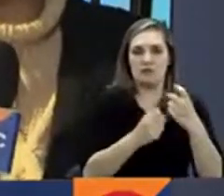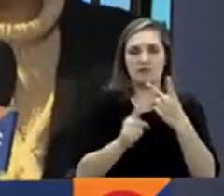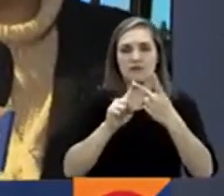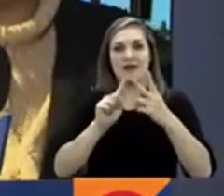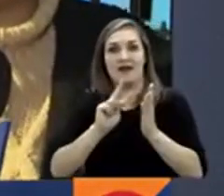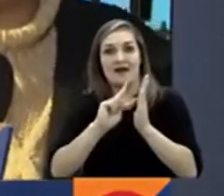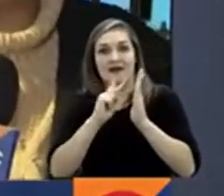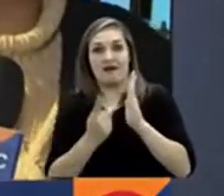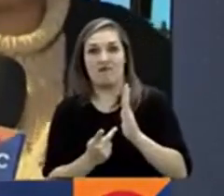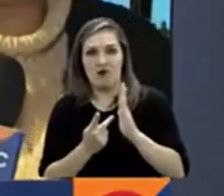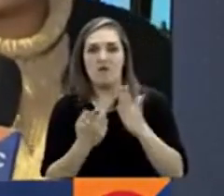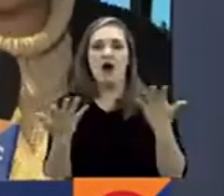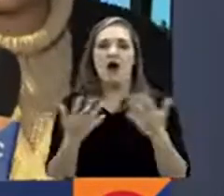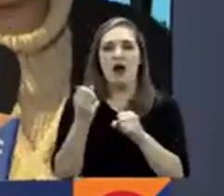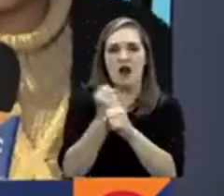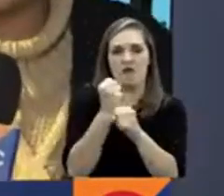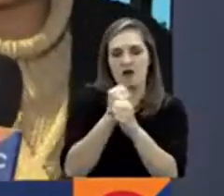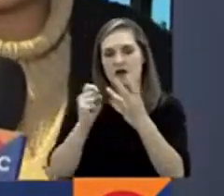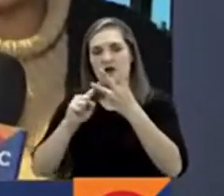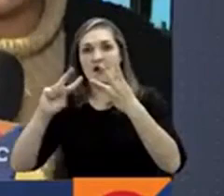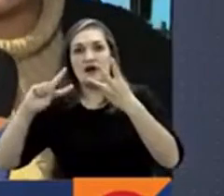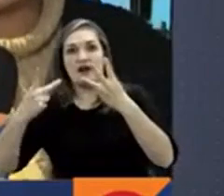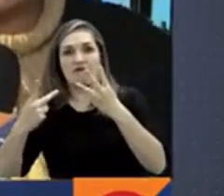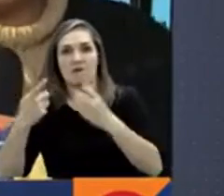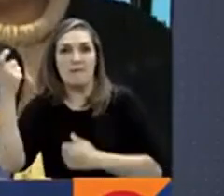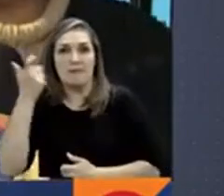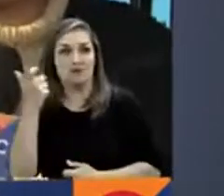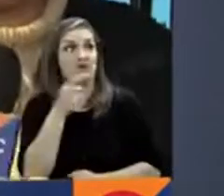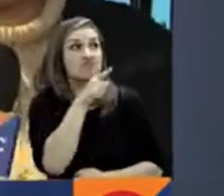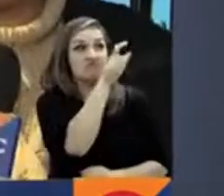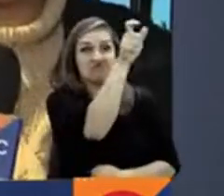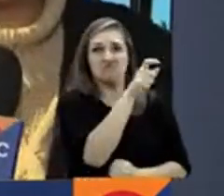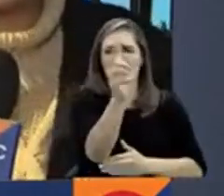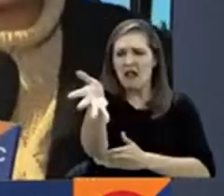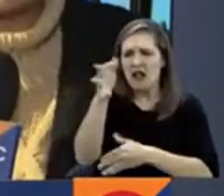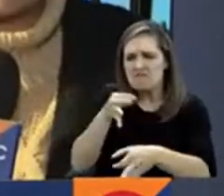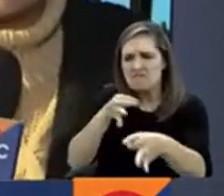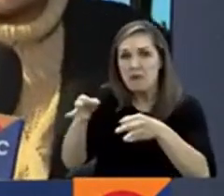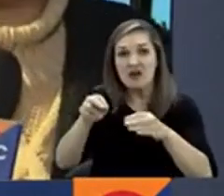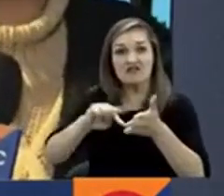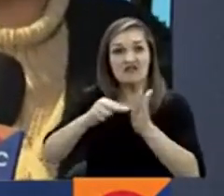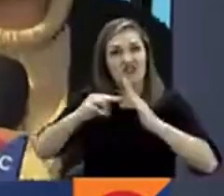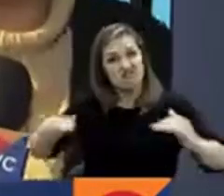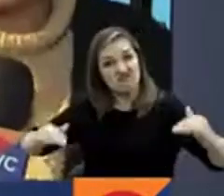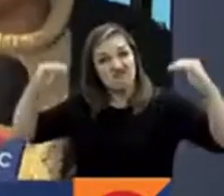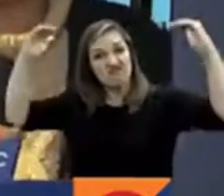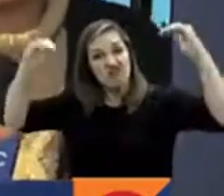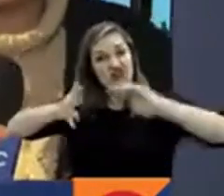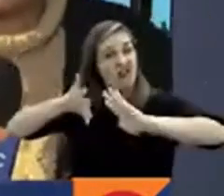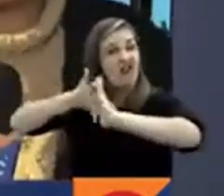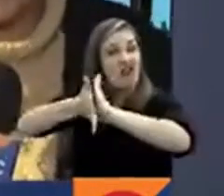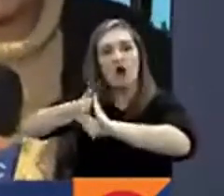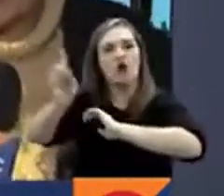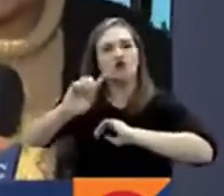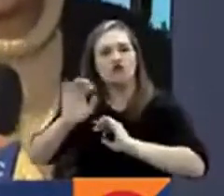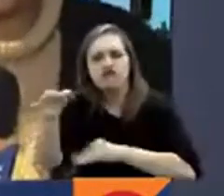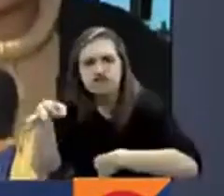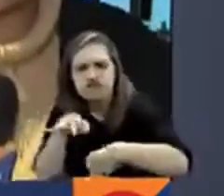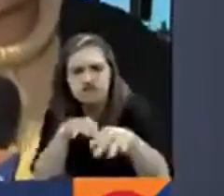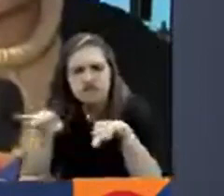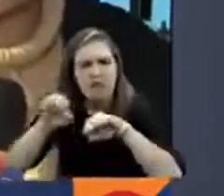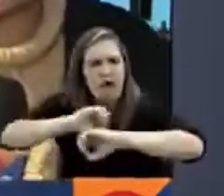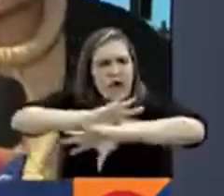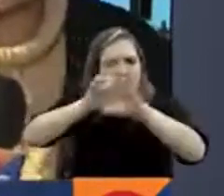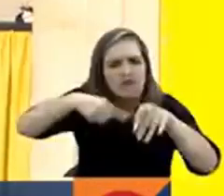mandatario lo quiso hacer de una manera muy coloquial para que todos los asistentes entendieran de qué se tratan estas reformas tan importantes para su gobierno.